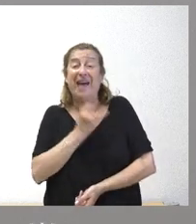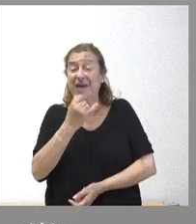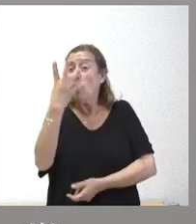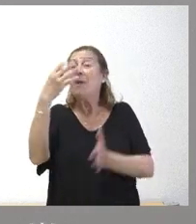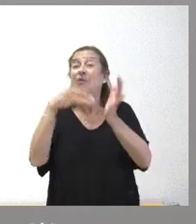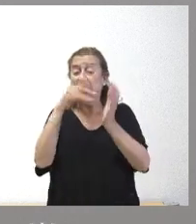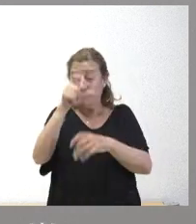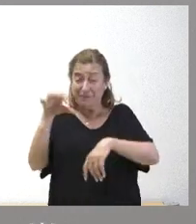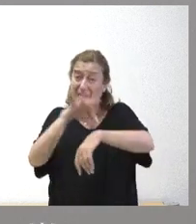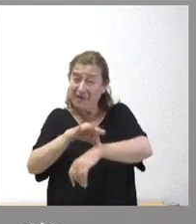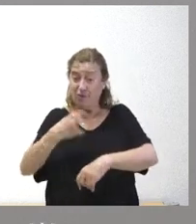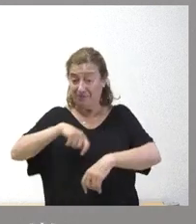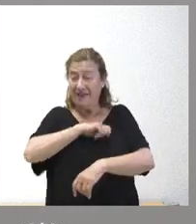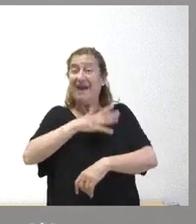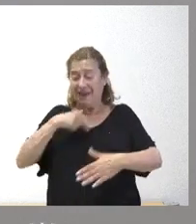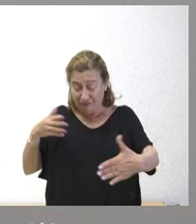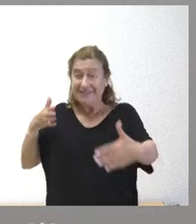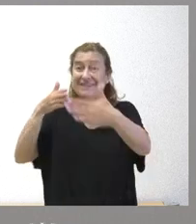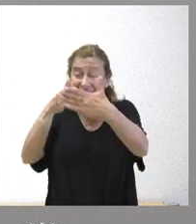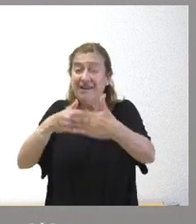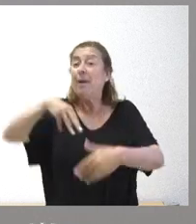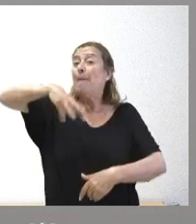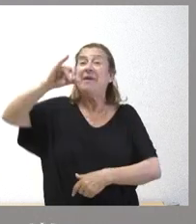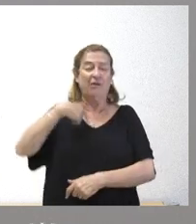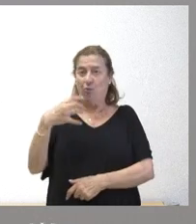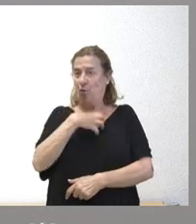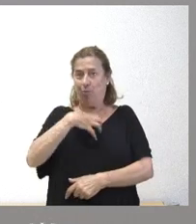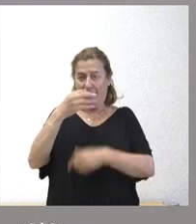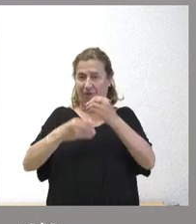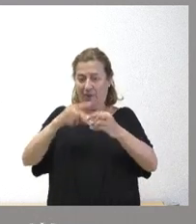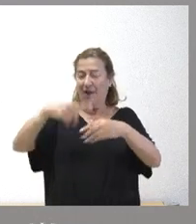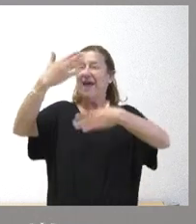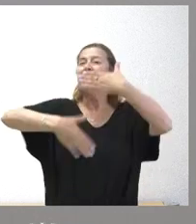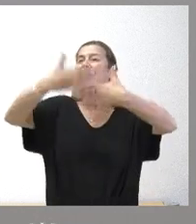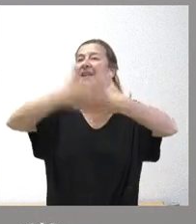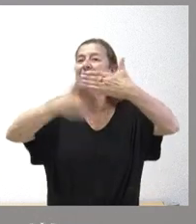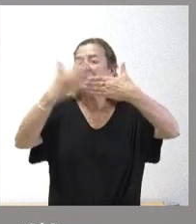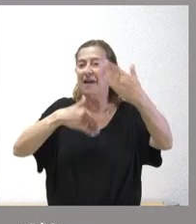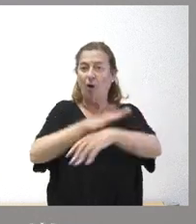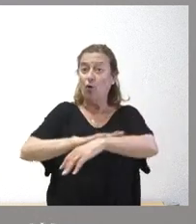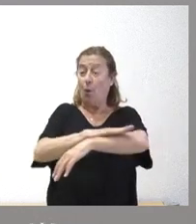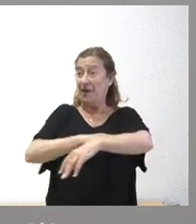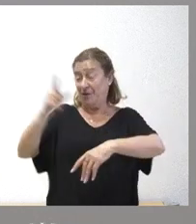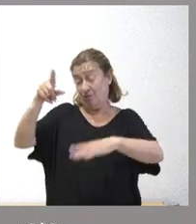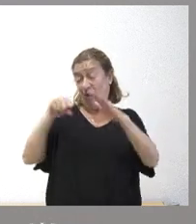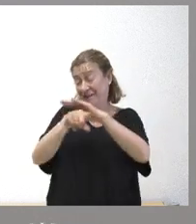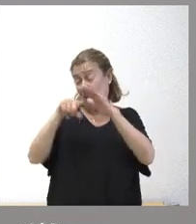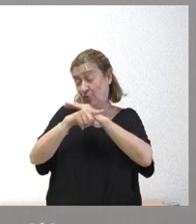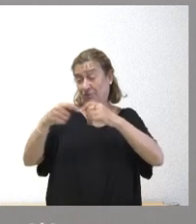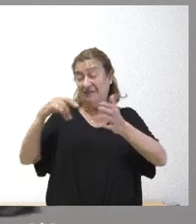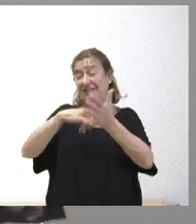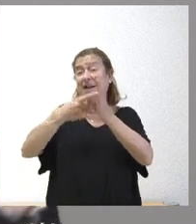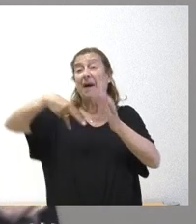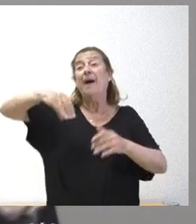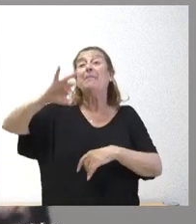médicos en España que quieran hacer el MIR y no puedan hacerlo y haya una limitación por parte del gobierno que es el que gestiona el sistema MIR por el cual